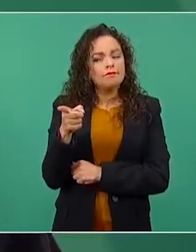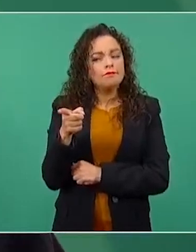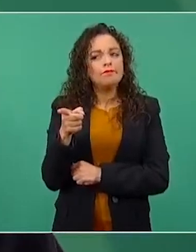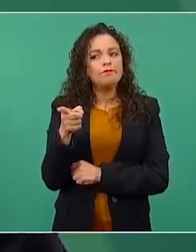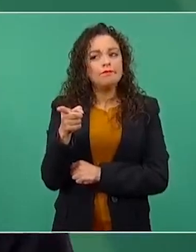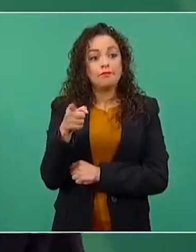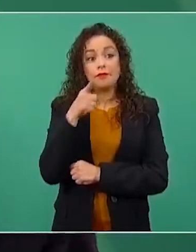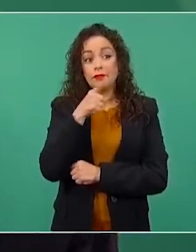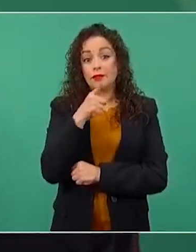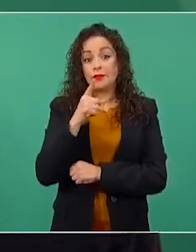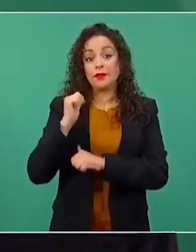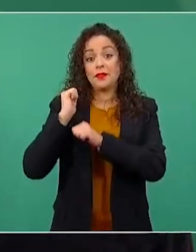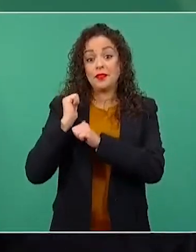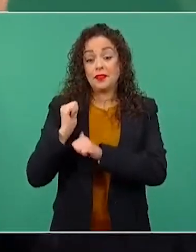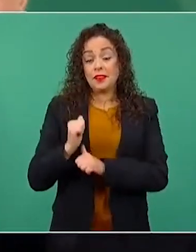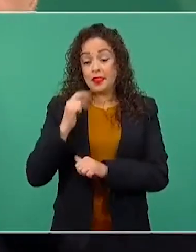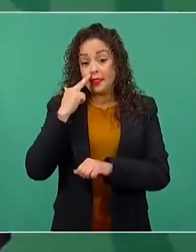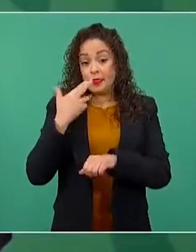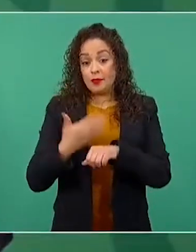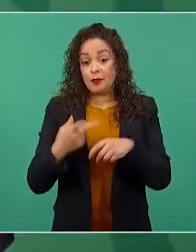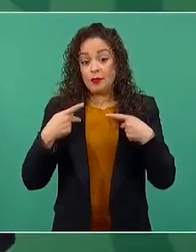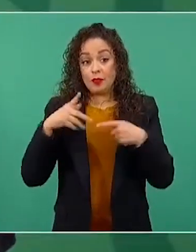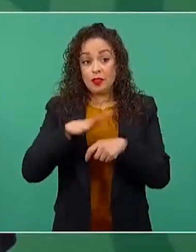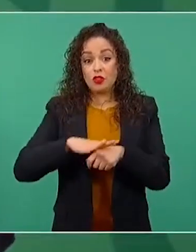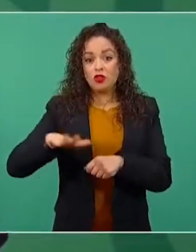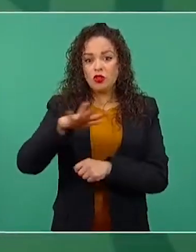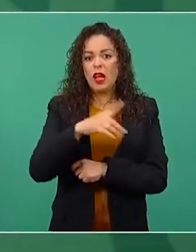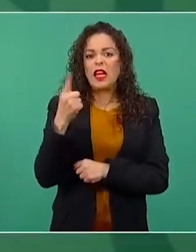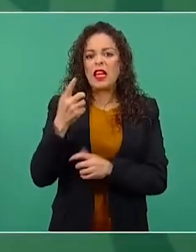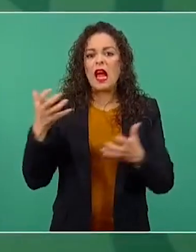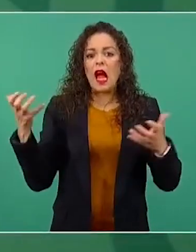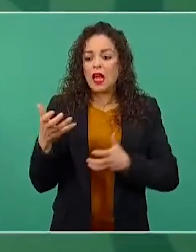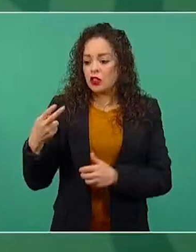encargado de ver cómo nos comportamos,